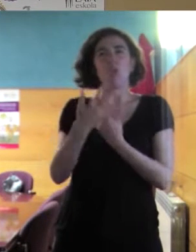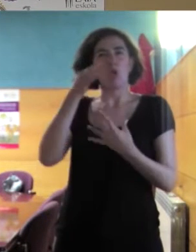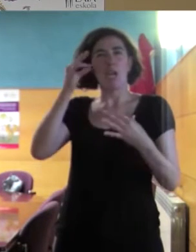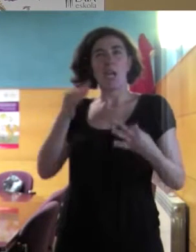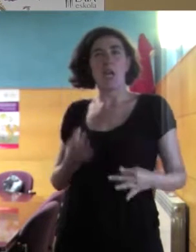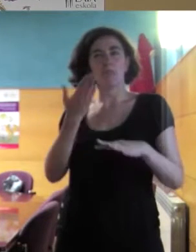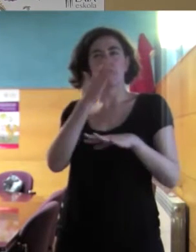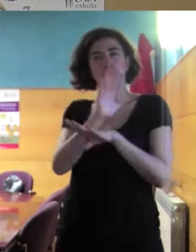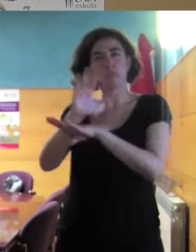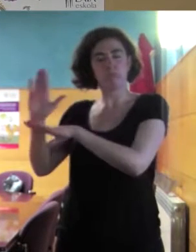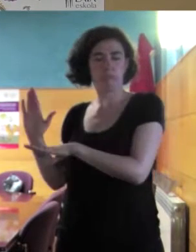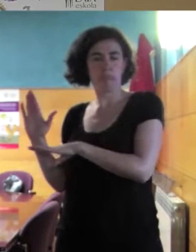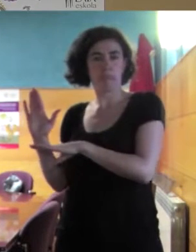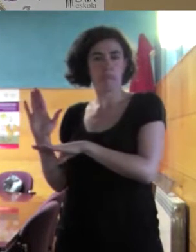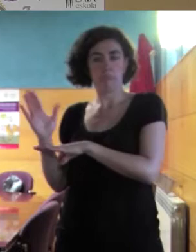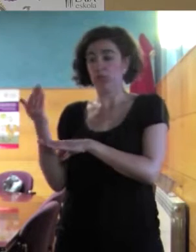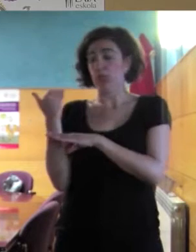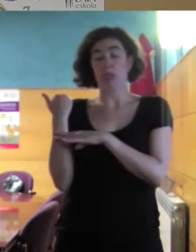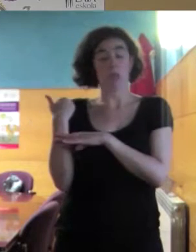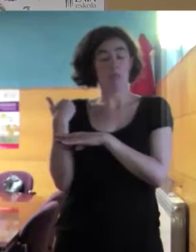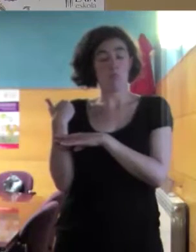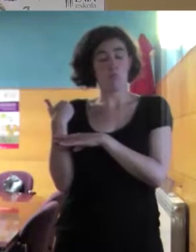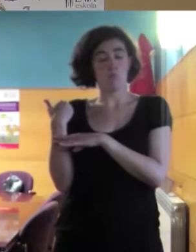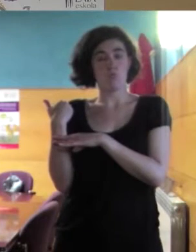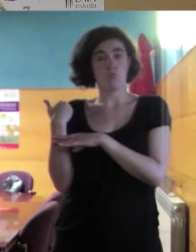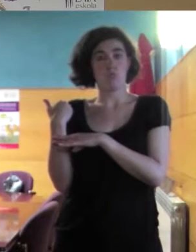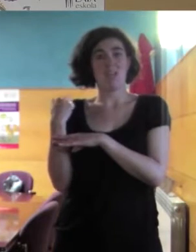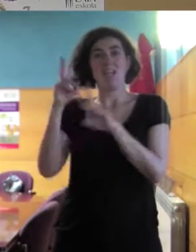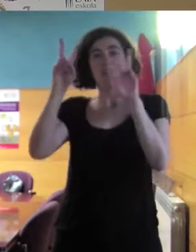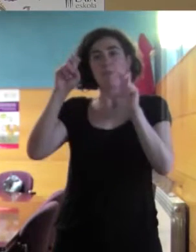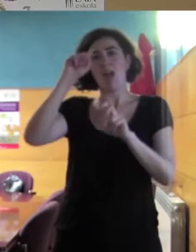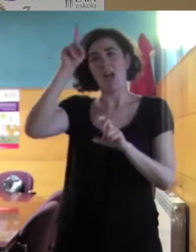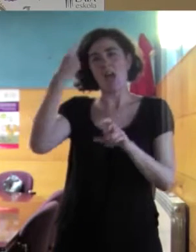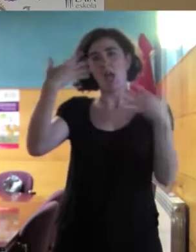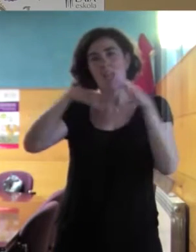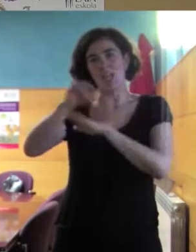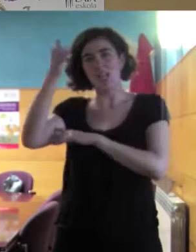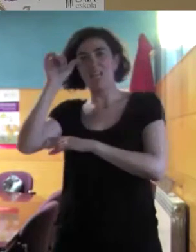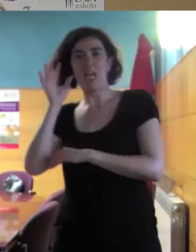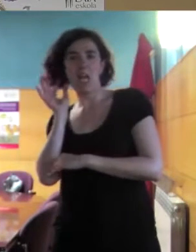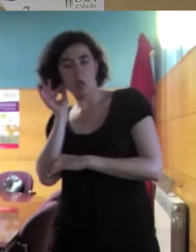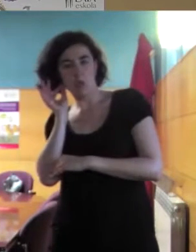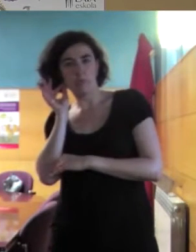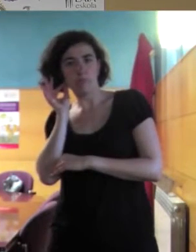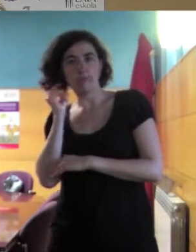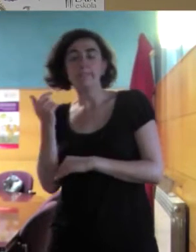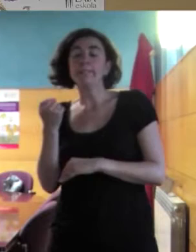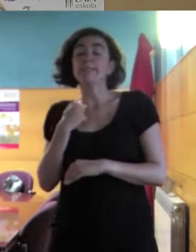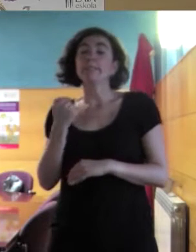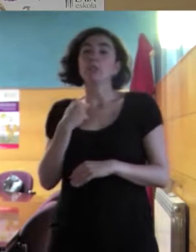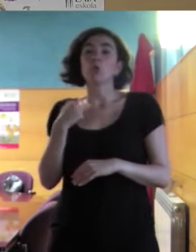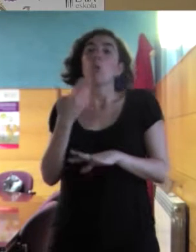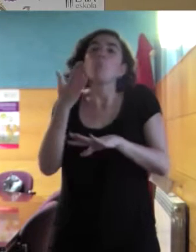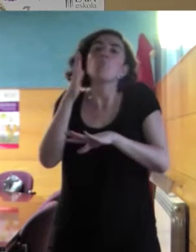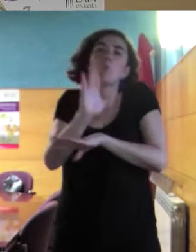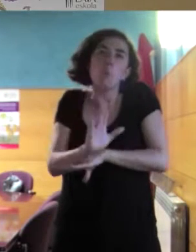que han sucedido recientemente en relación con la interculturalidad y el género, y os voy a proponer, si os